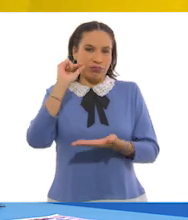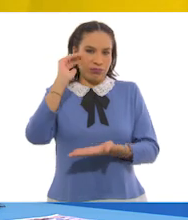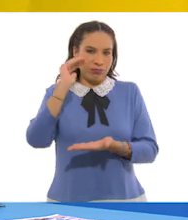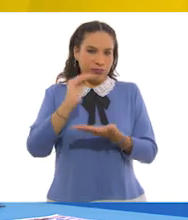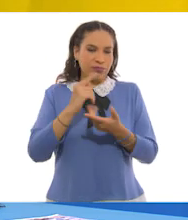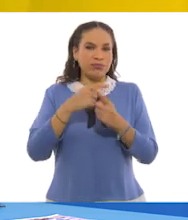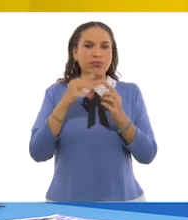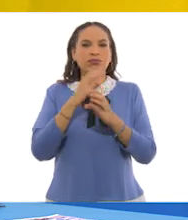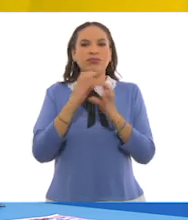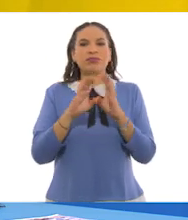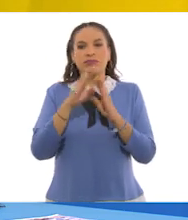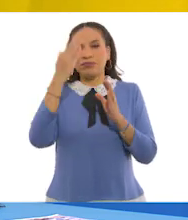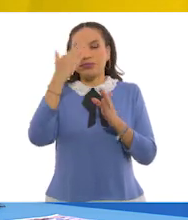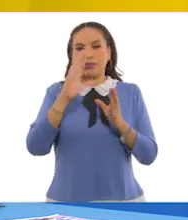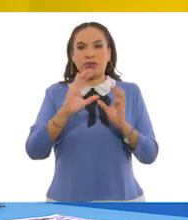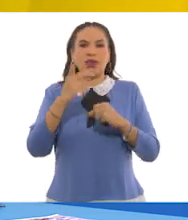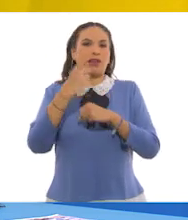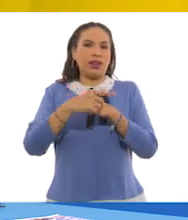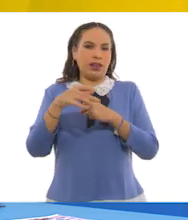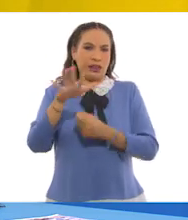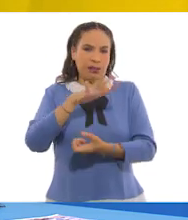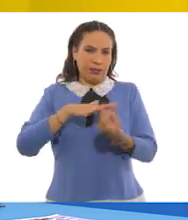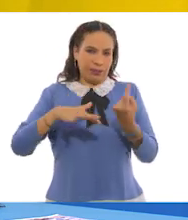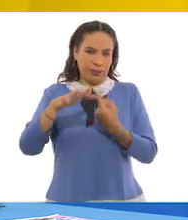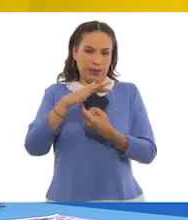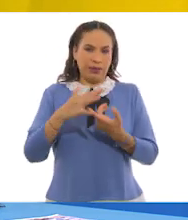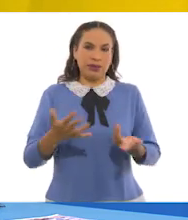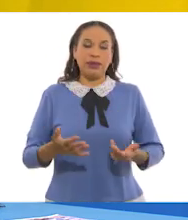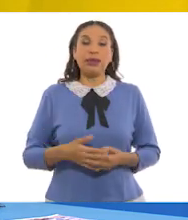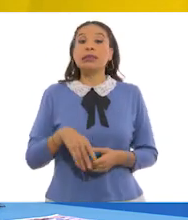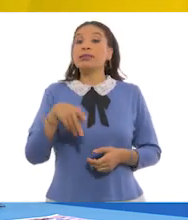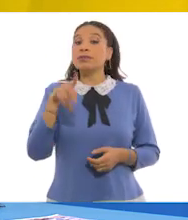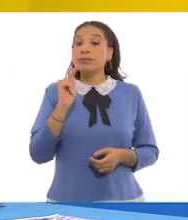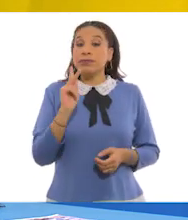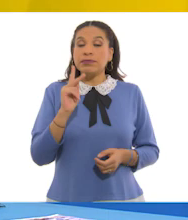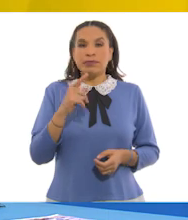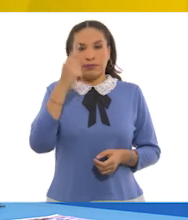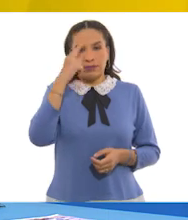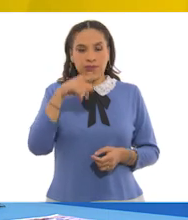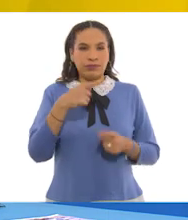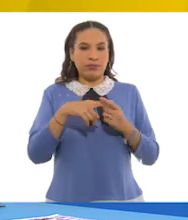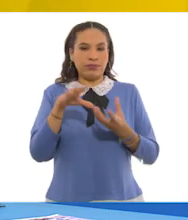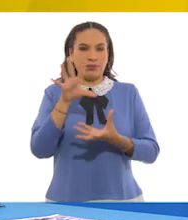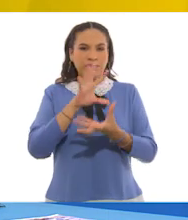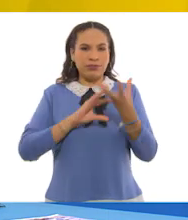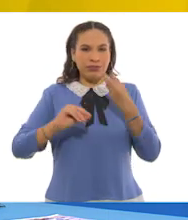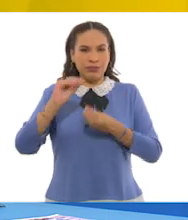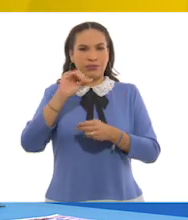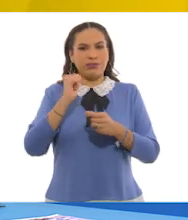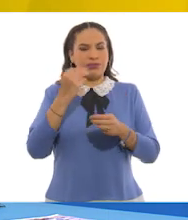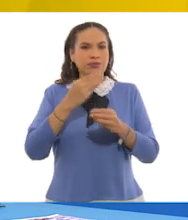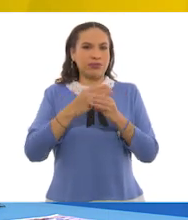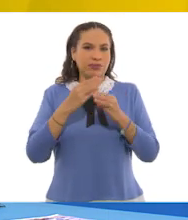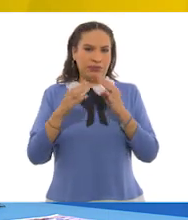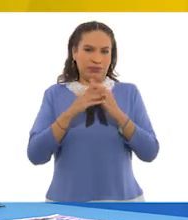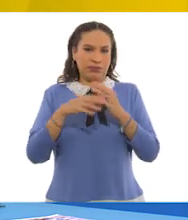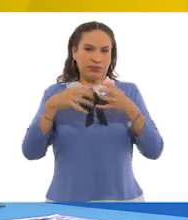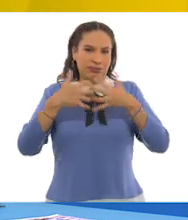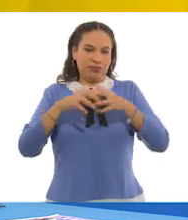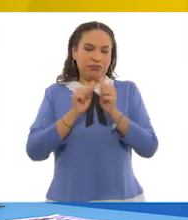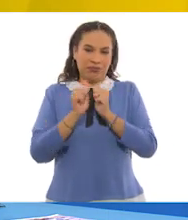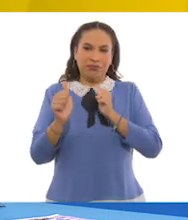algunos recursos que sabemos que dañan el ambiente. Sin embargo, para el reciclado de algunos materiales, tenemos que